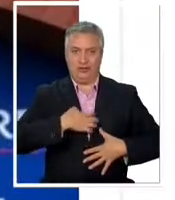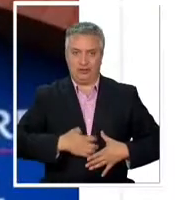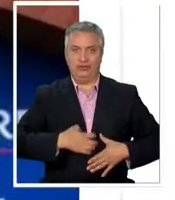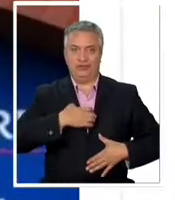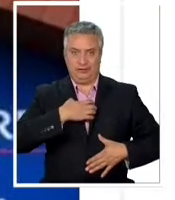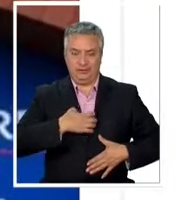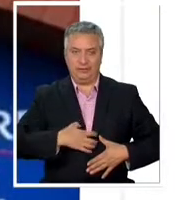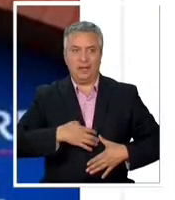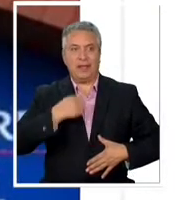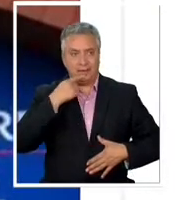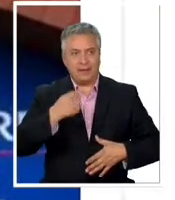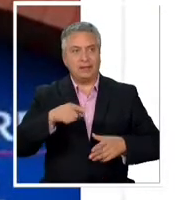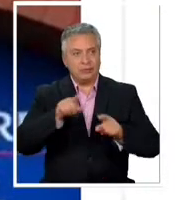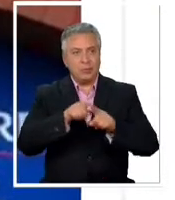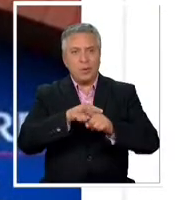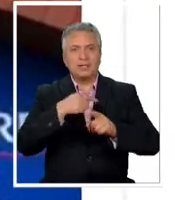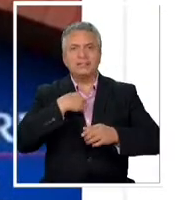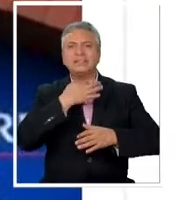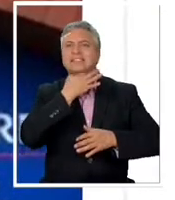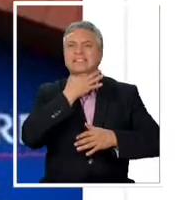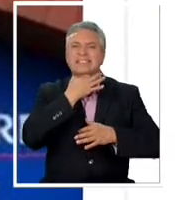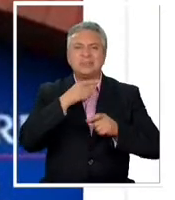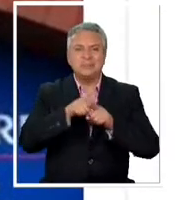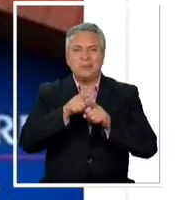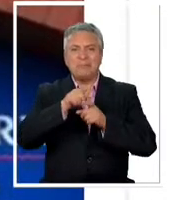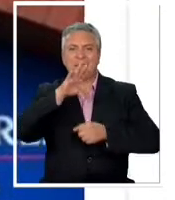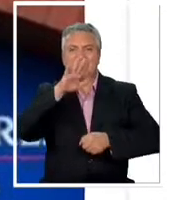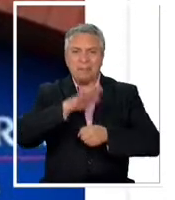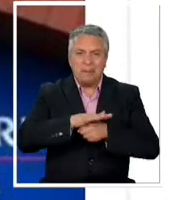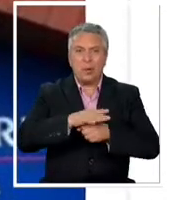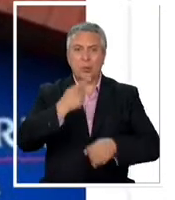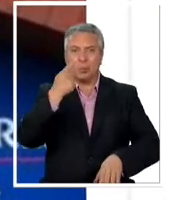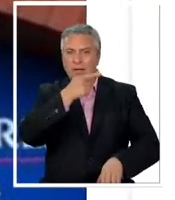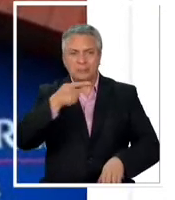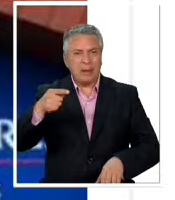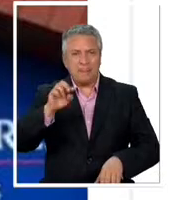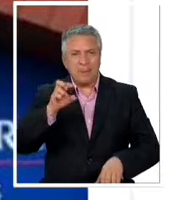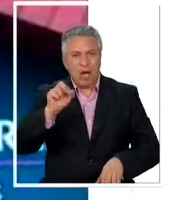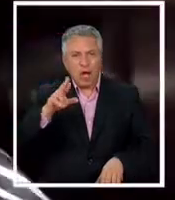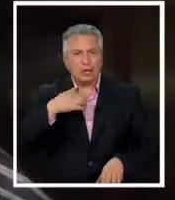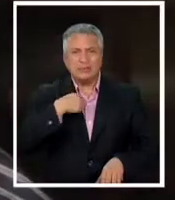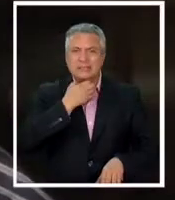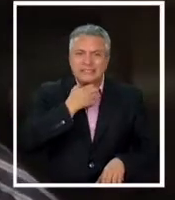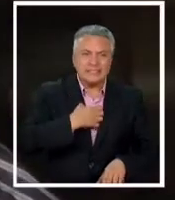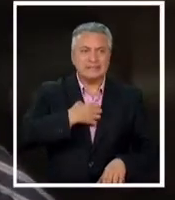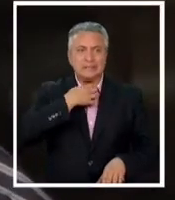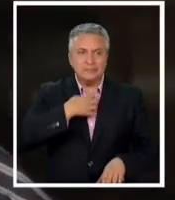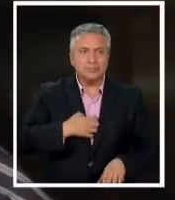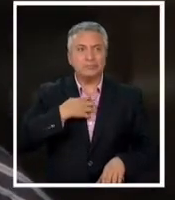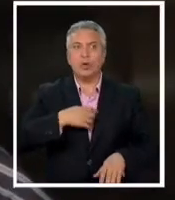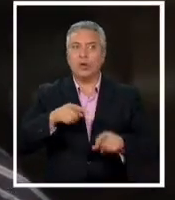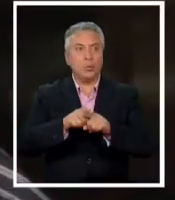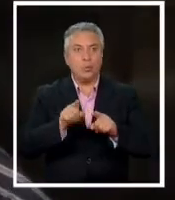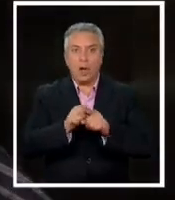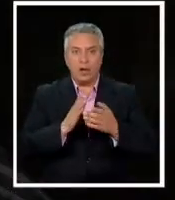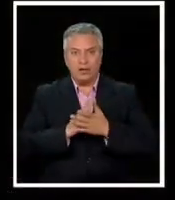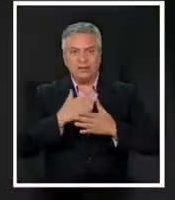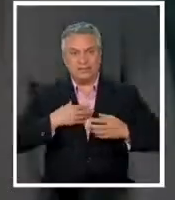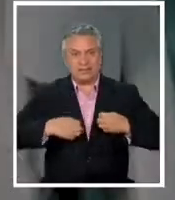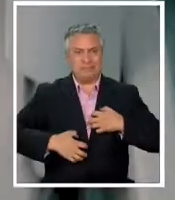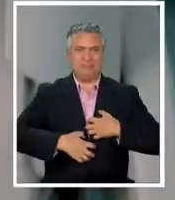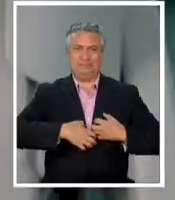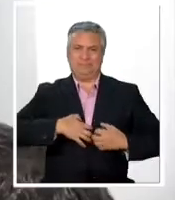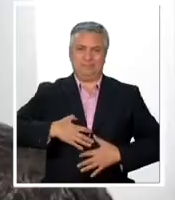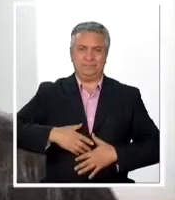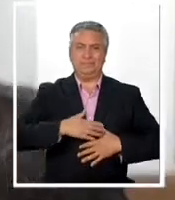indigestión severa era como si mi garganta estuviese bloqueada después de una semana empeoró y no pasaba nada lo que comenzó como una indigestión